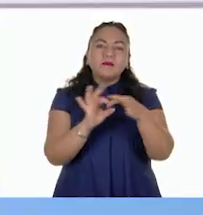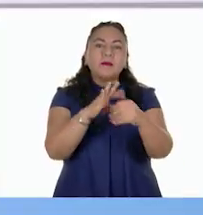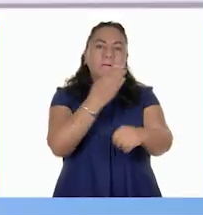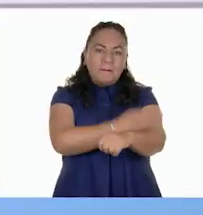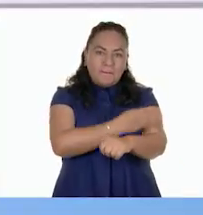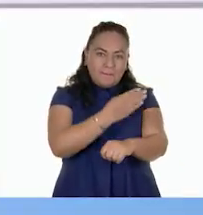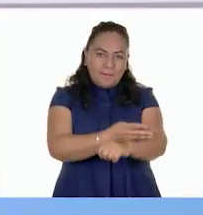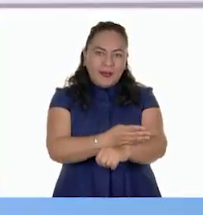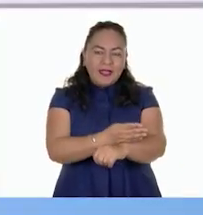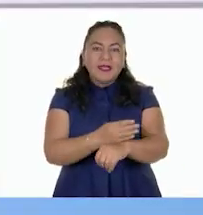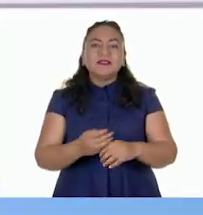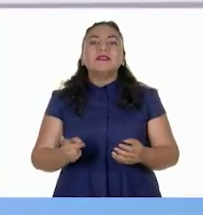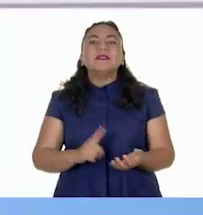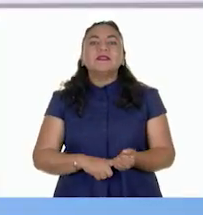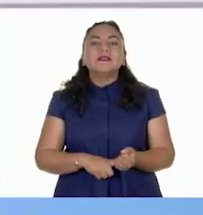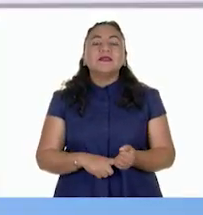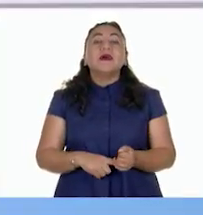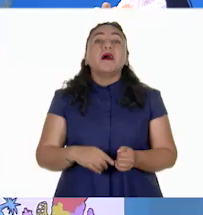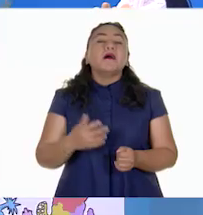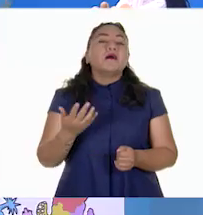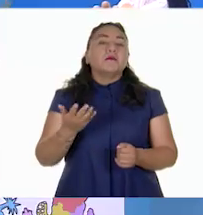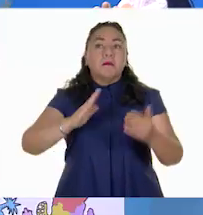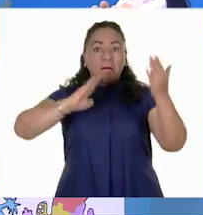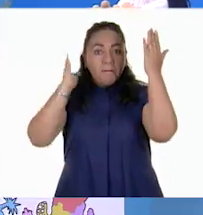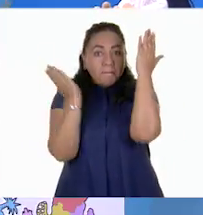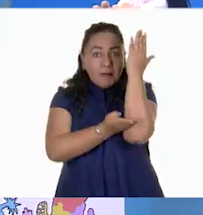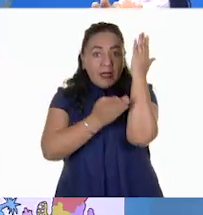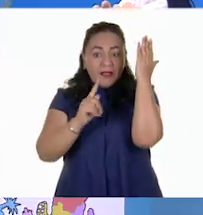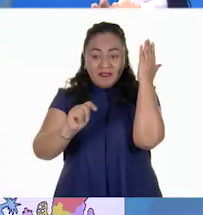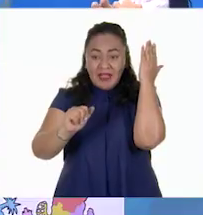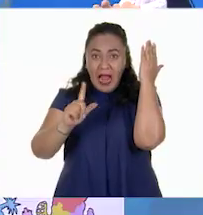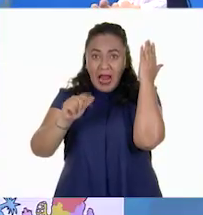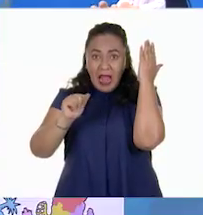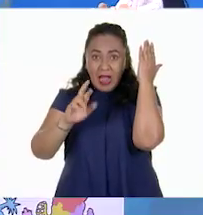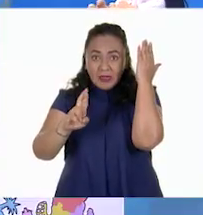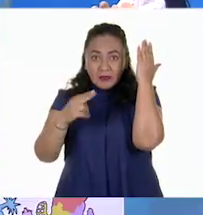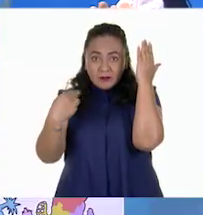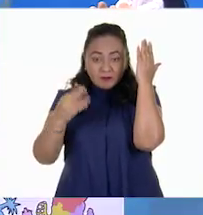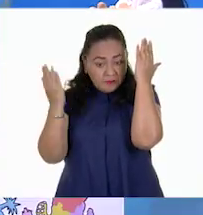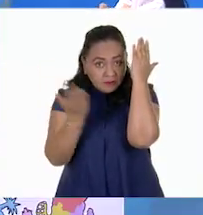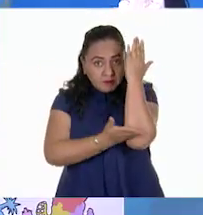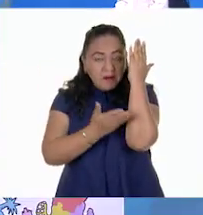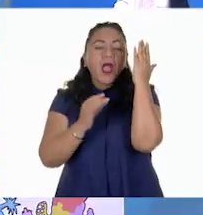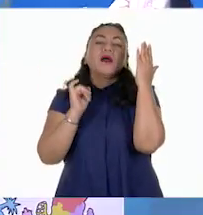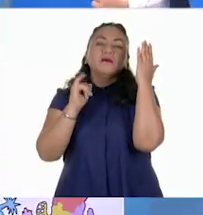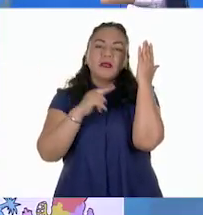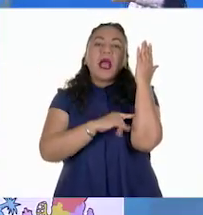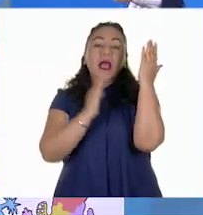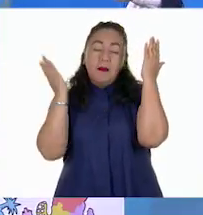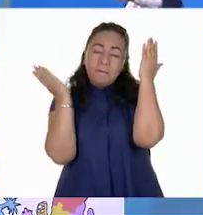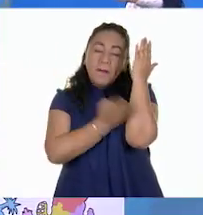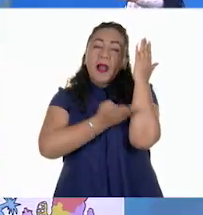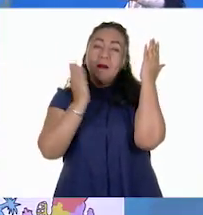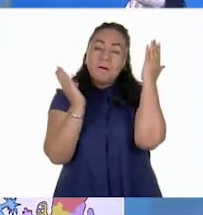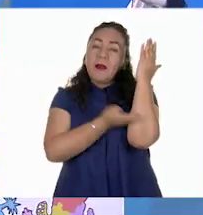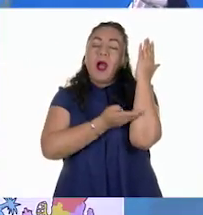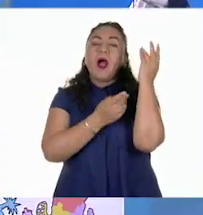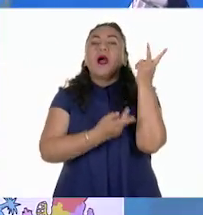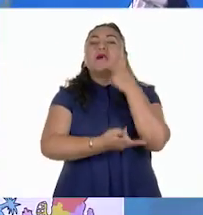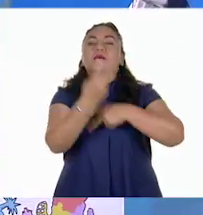A ver, talar. También está relacionado, pues, es una forma de obtener los productos maderables.